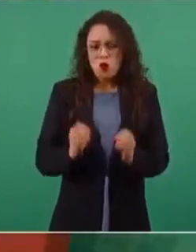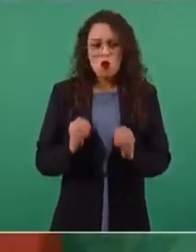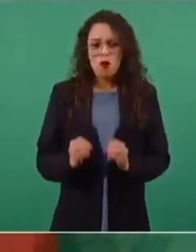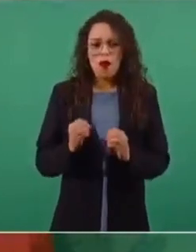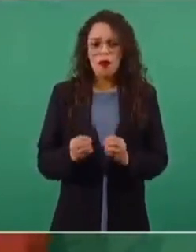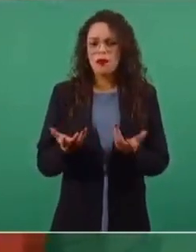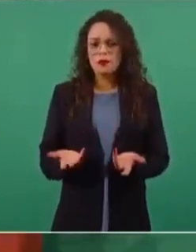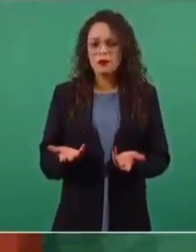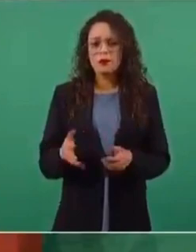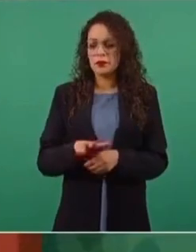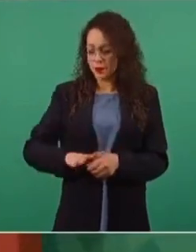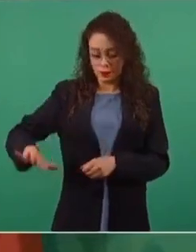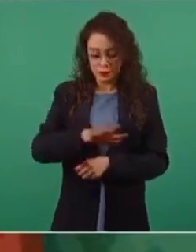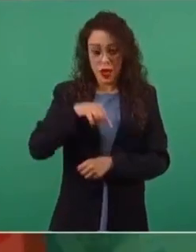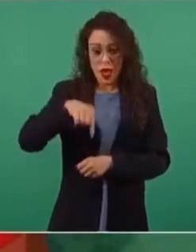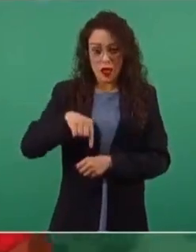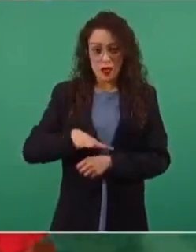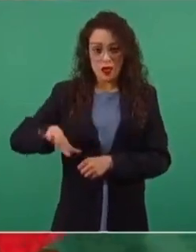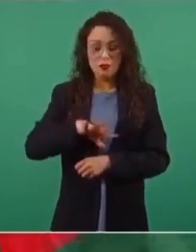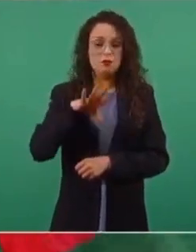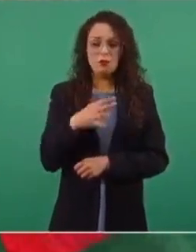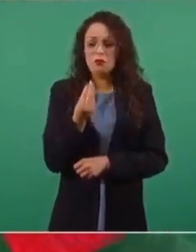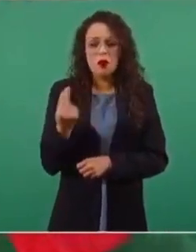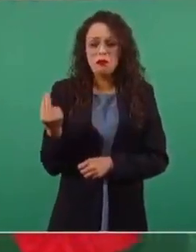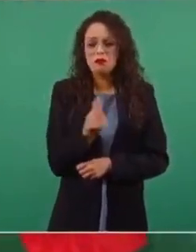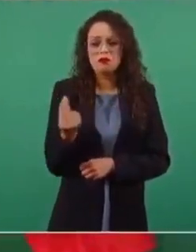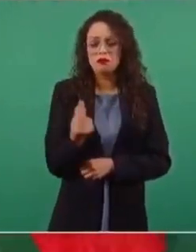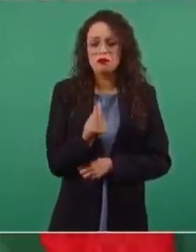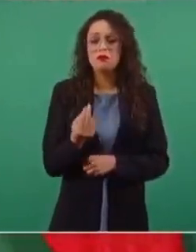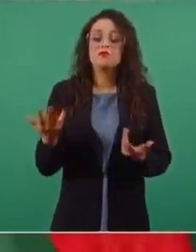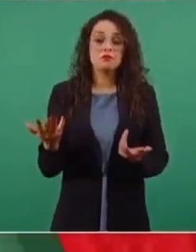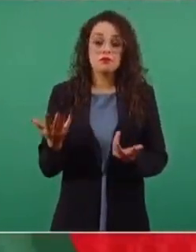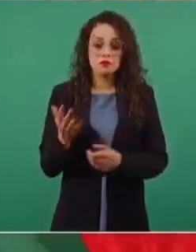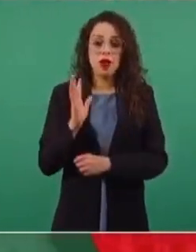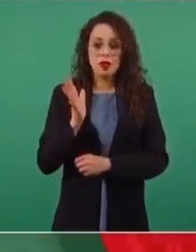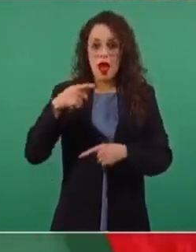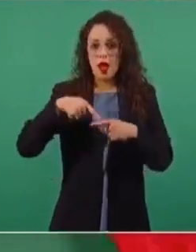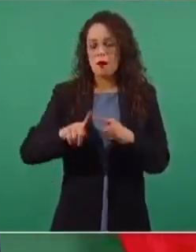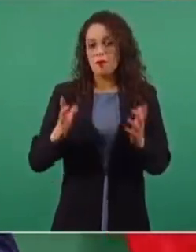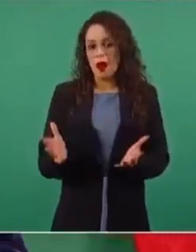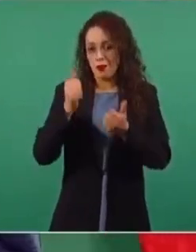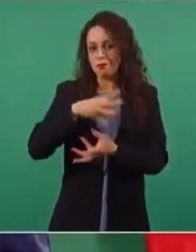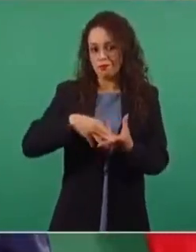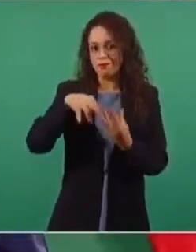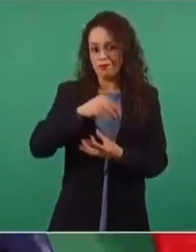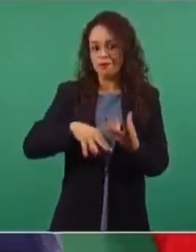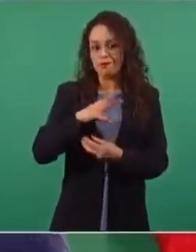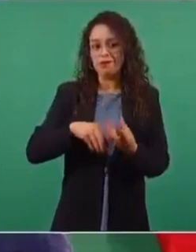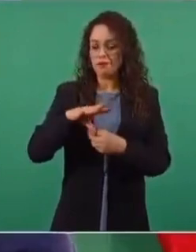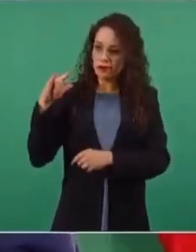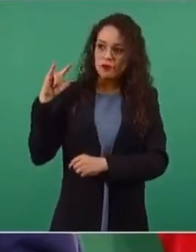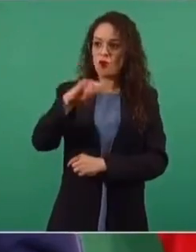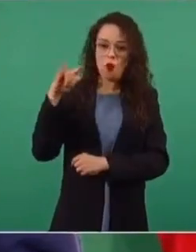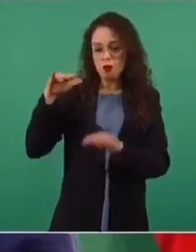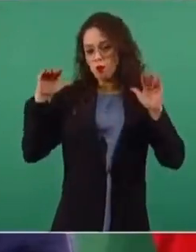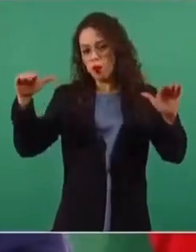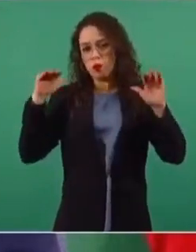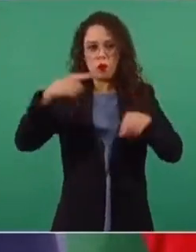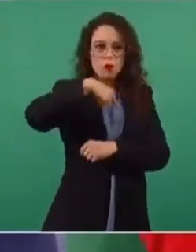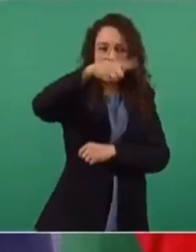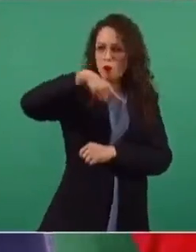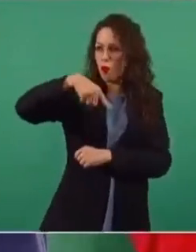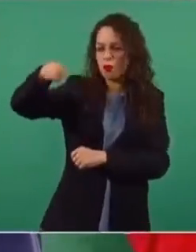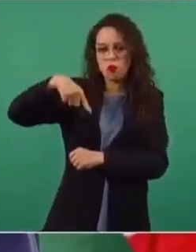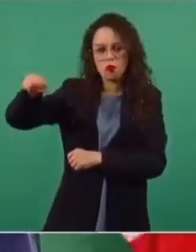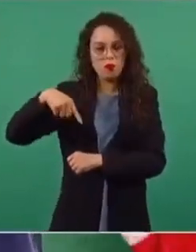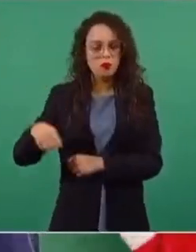tienen en el mercado interno bastante demanda. Afortunadamente se están recuperando los vuelos, los viajes en avión